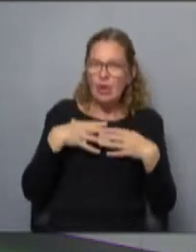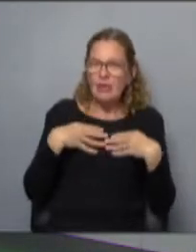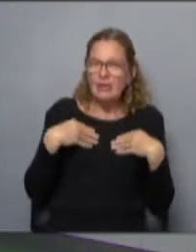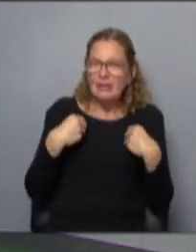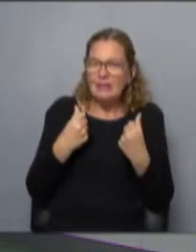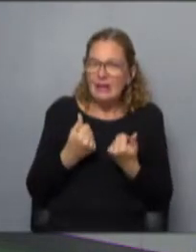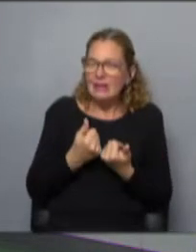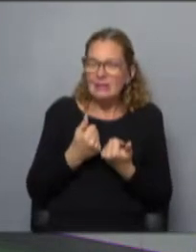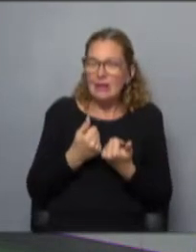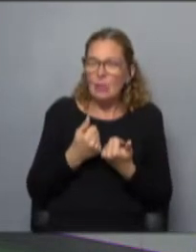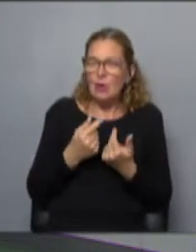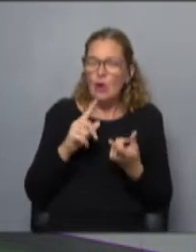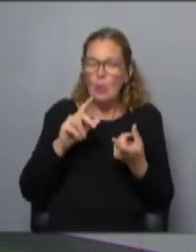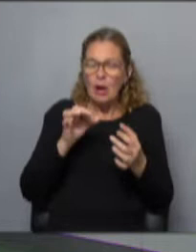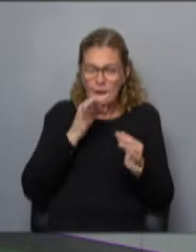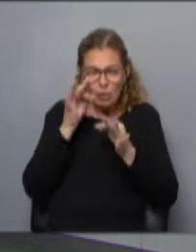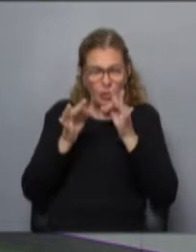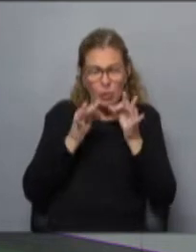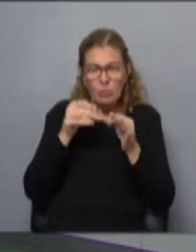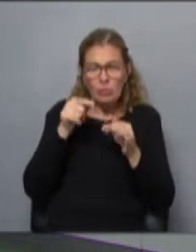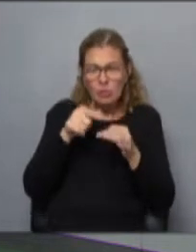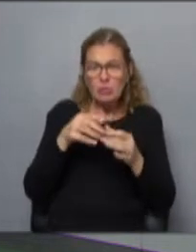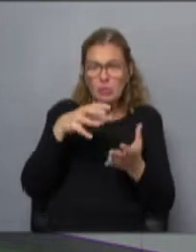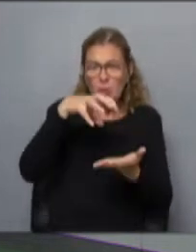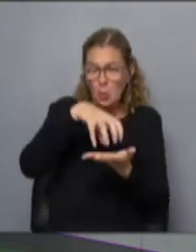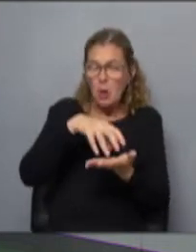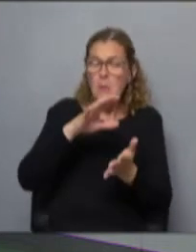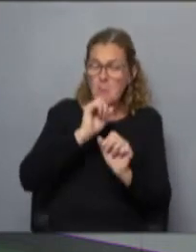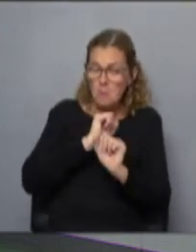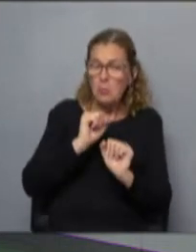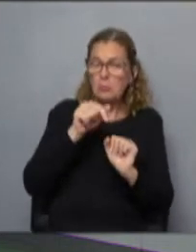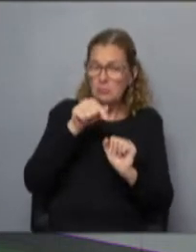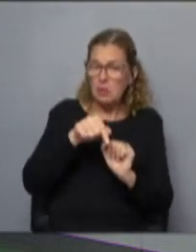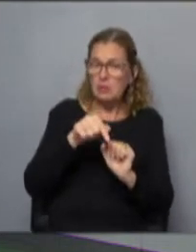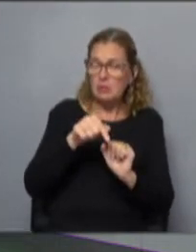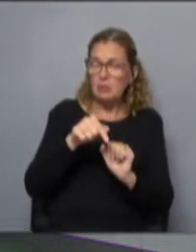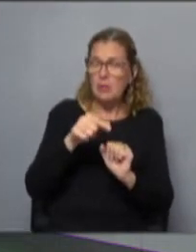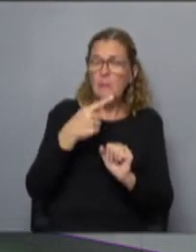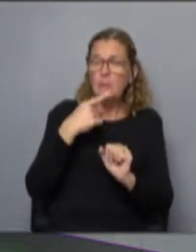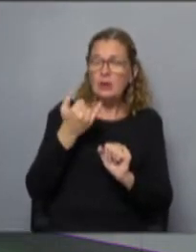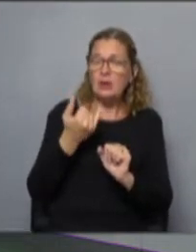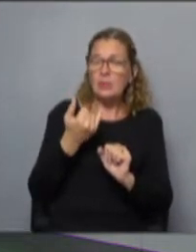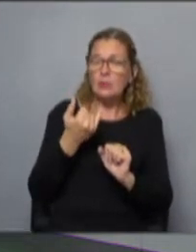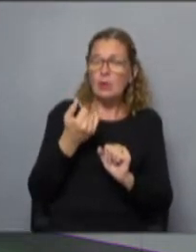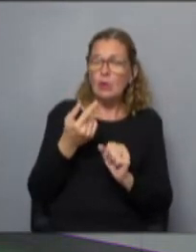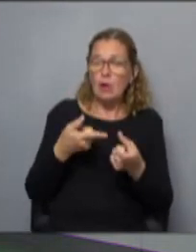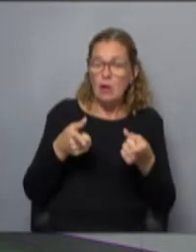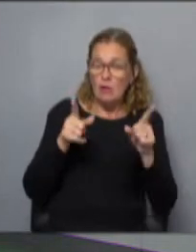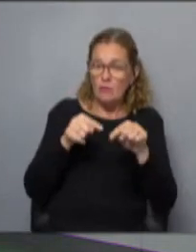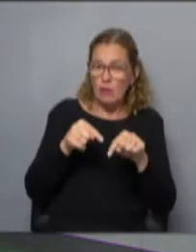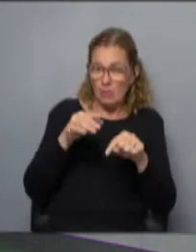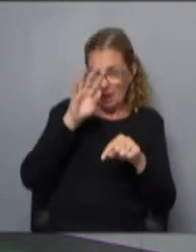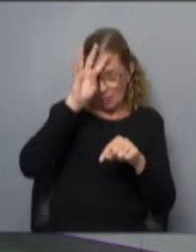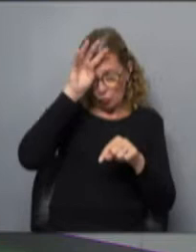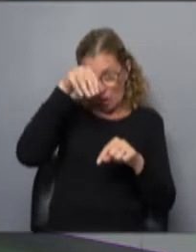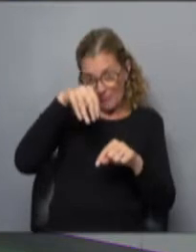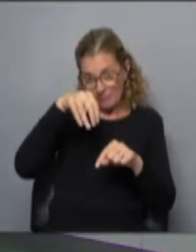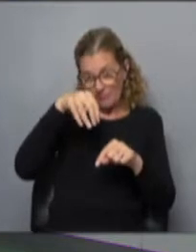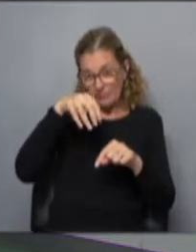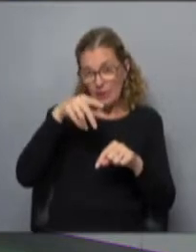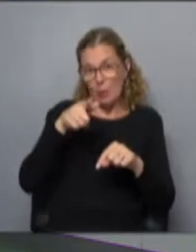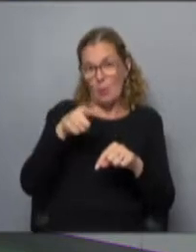estos discursos tienen que tener espacio en esa plataforma, por eso se especula, por ejemplo, con el regreso de Trump a Twitter como